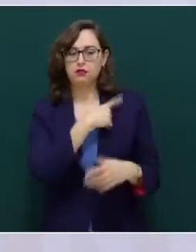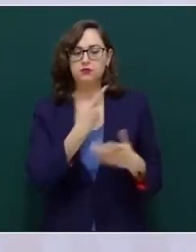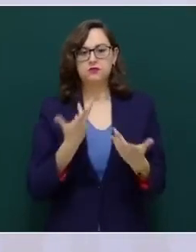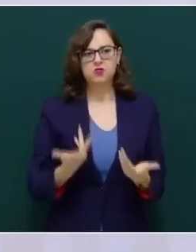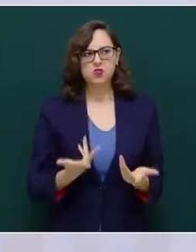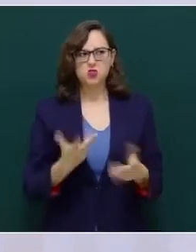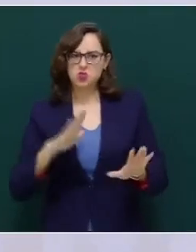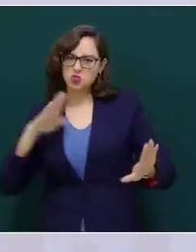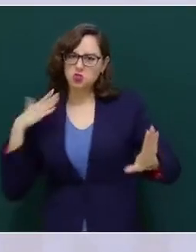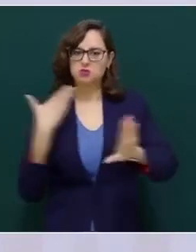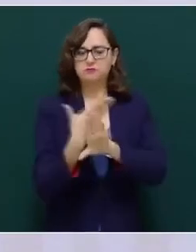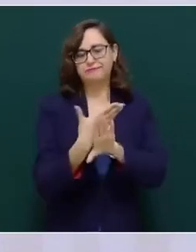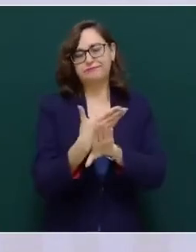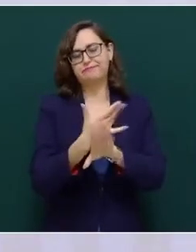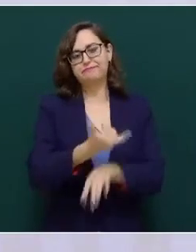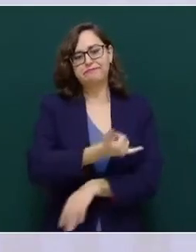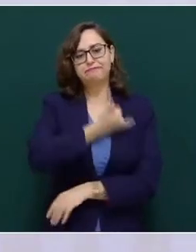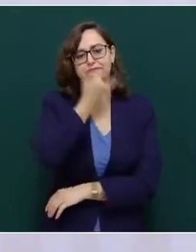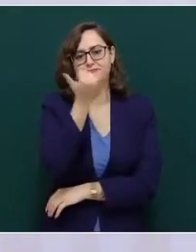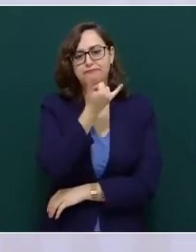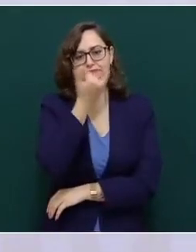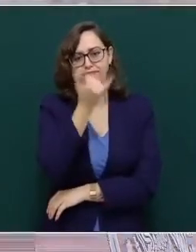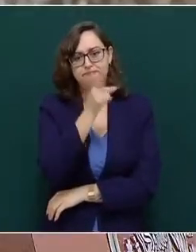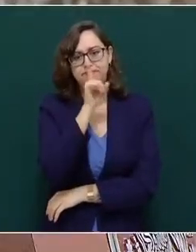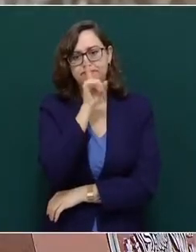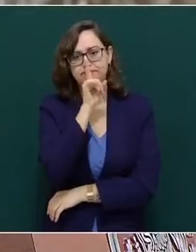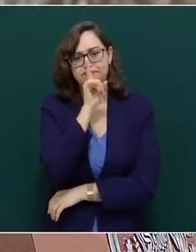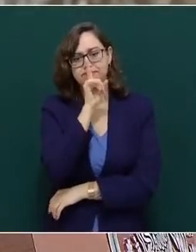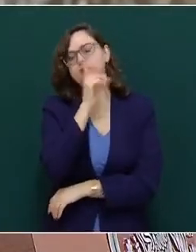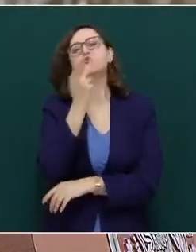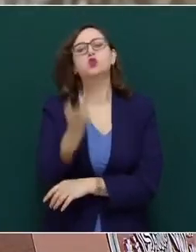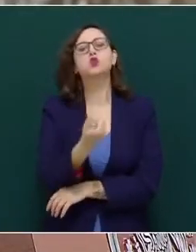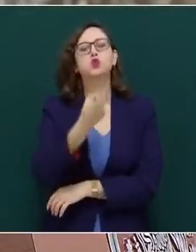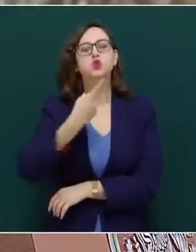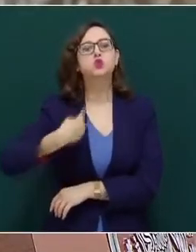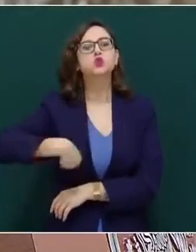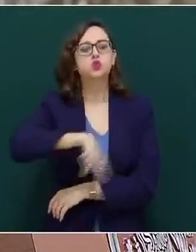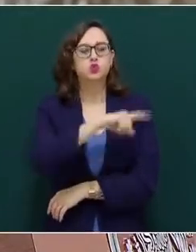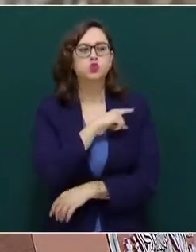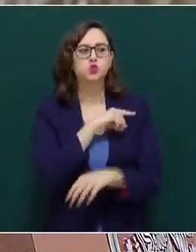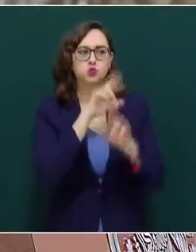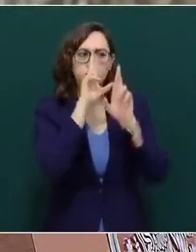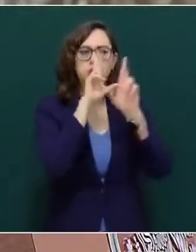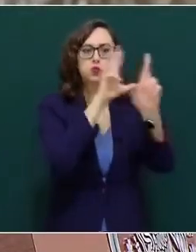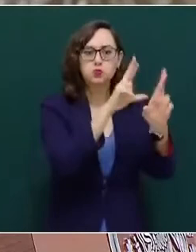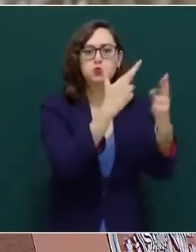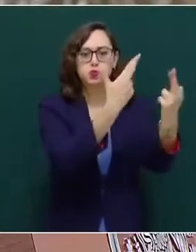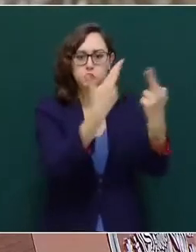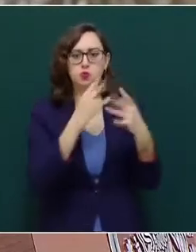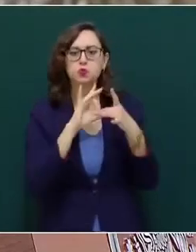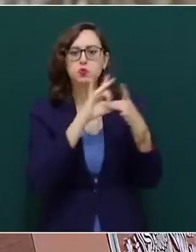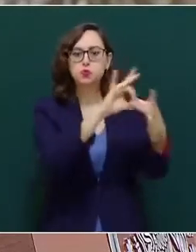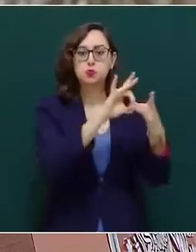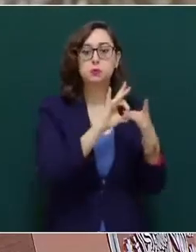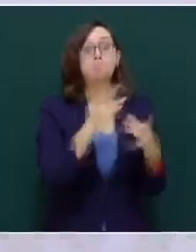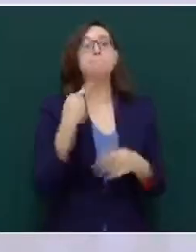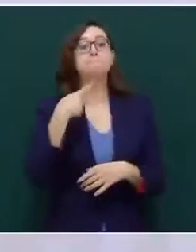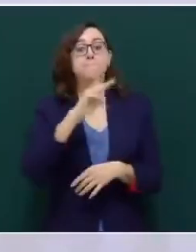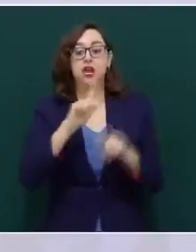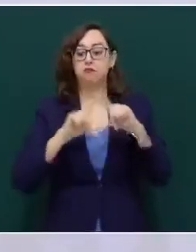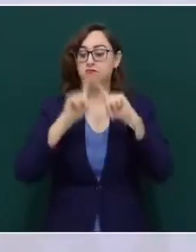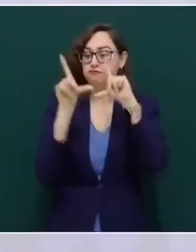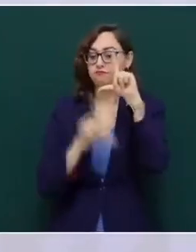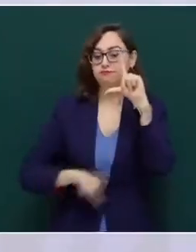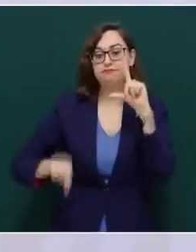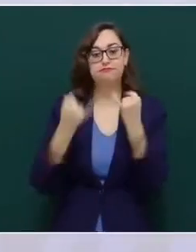poderosas razones para hacer valer nuestra soberanía y demostrar con argumentos